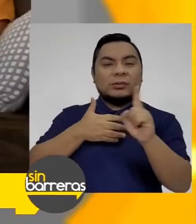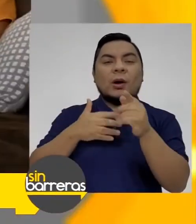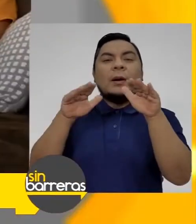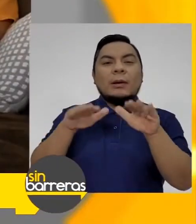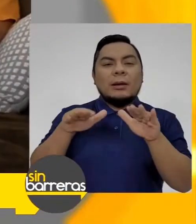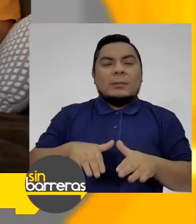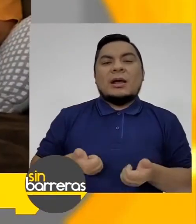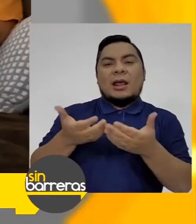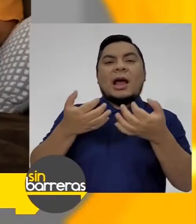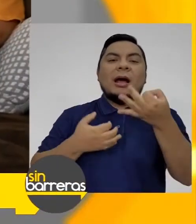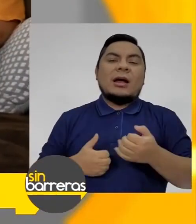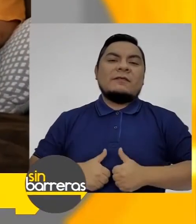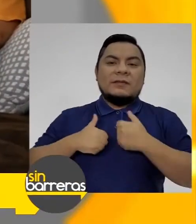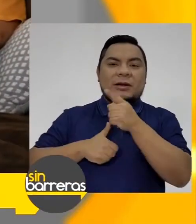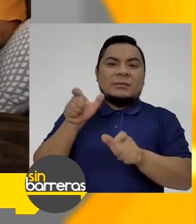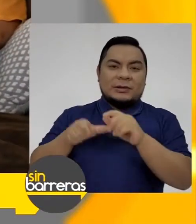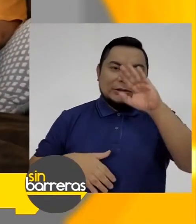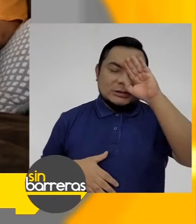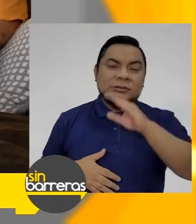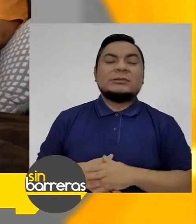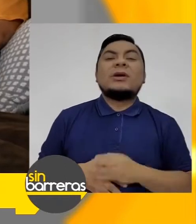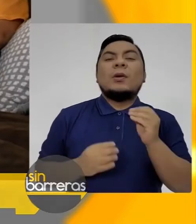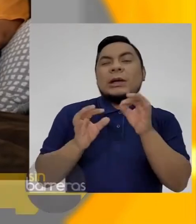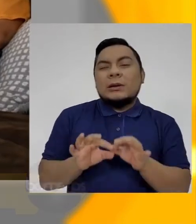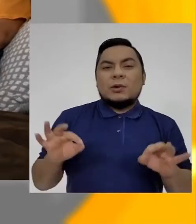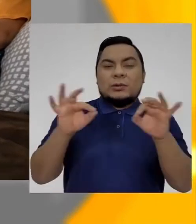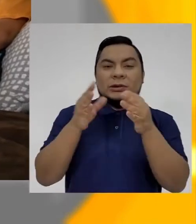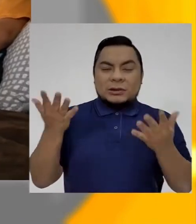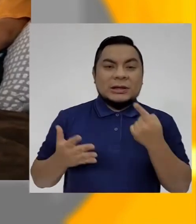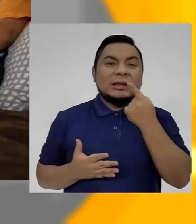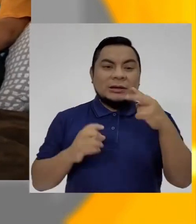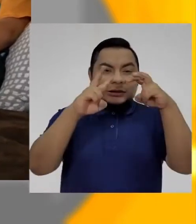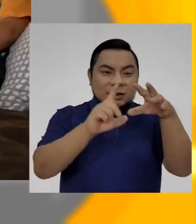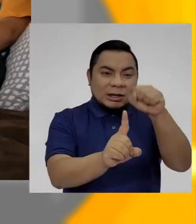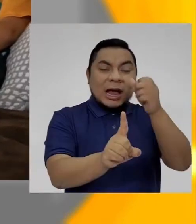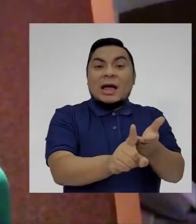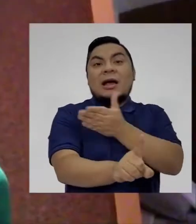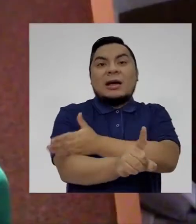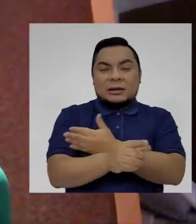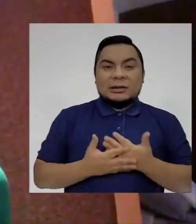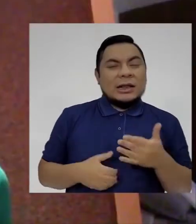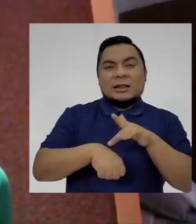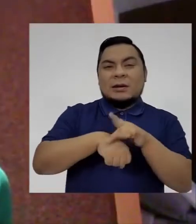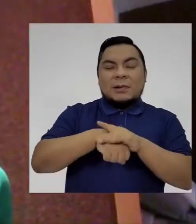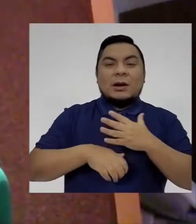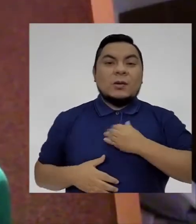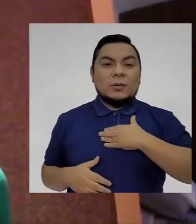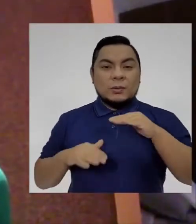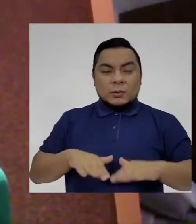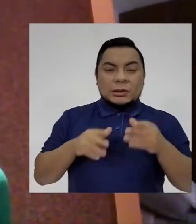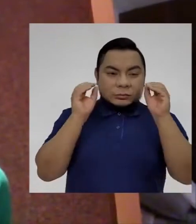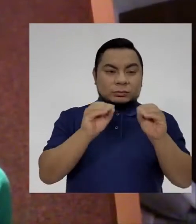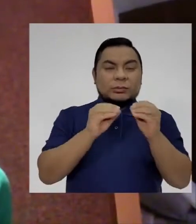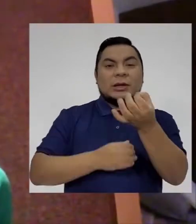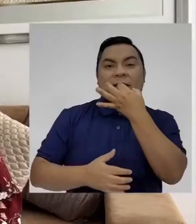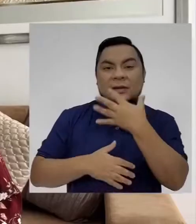generando calidad de vida a los pacientes. Por eso es muy importante confirmar el diagnóstico a temprana edad y empezar